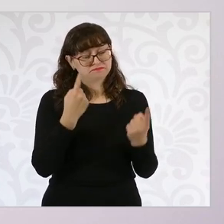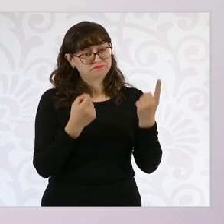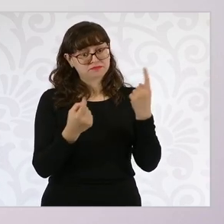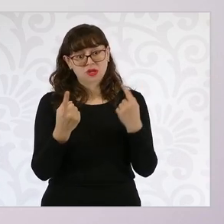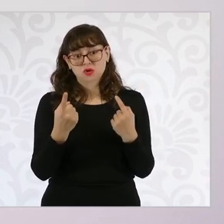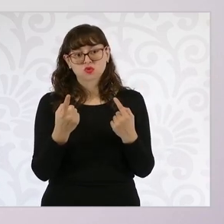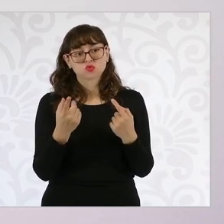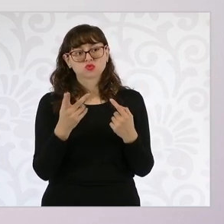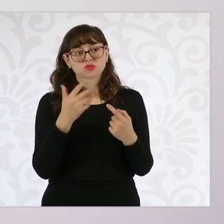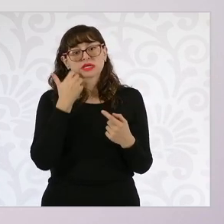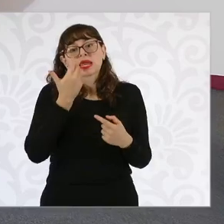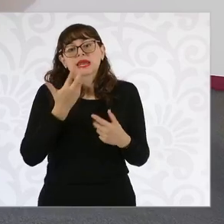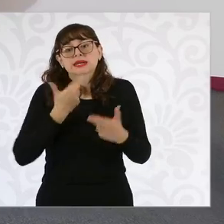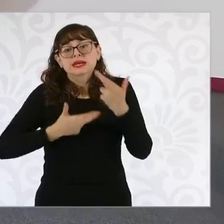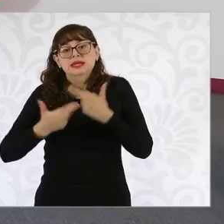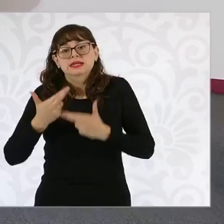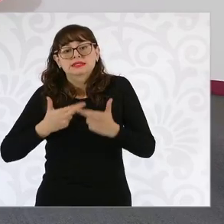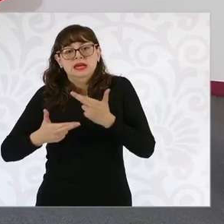a los lugares de origen.